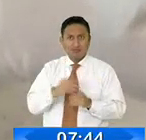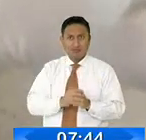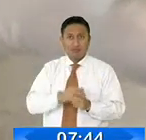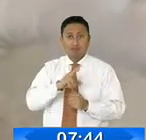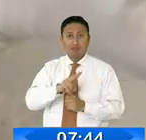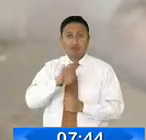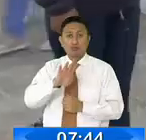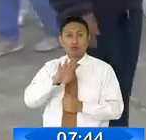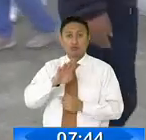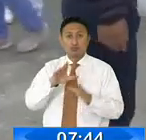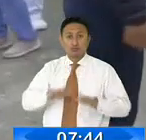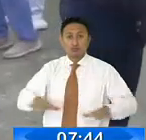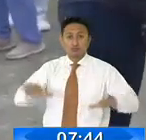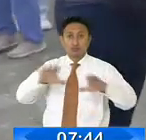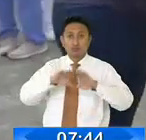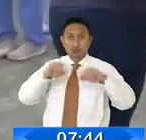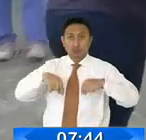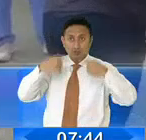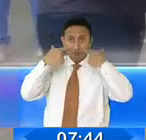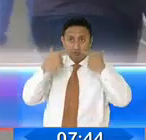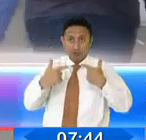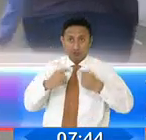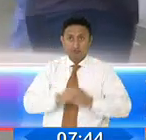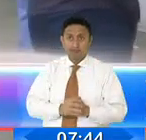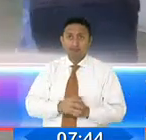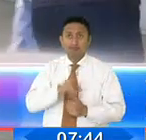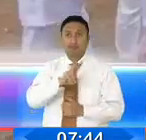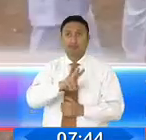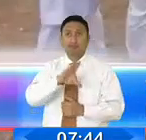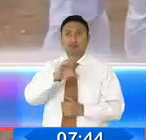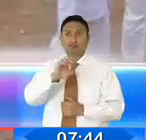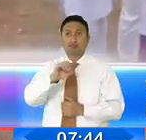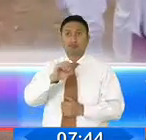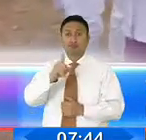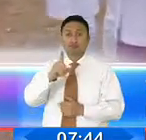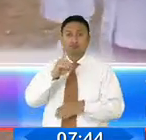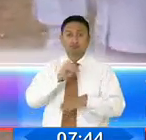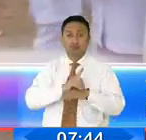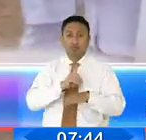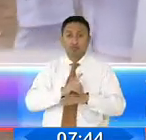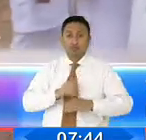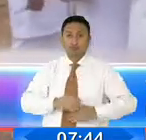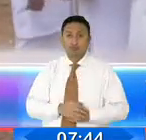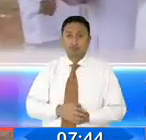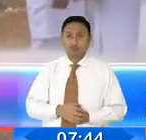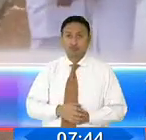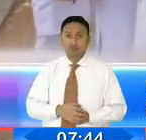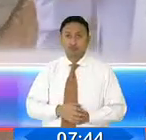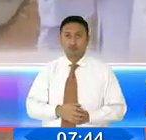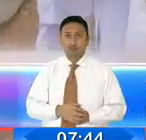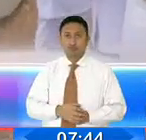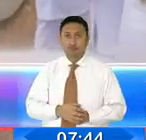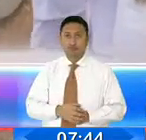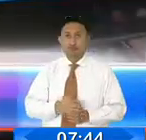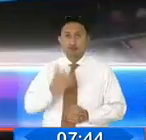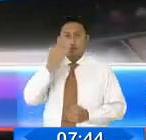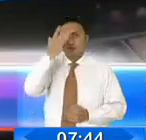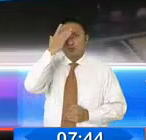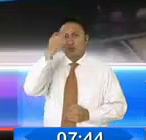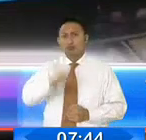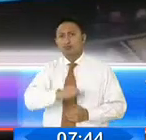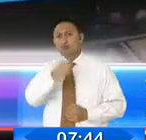zonas de la urbe están siendo cubiertas por más de 200 profesionales de la salud. Porque hemos escogido estos otros sectores que son